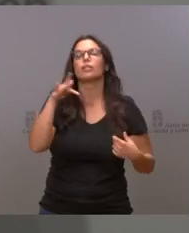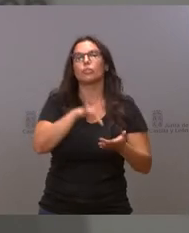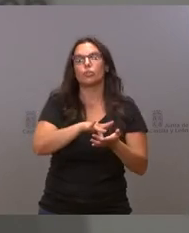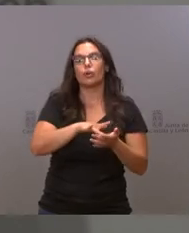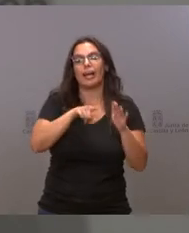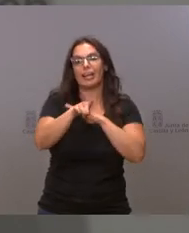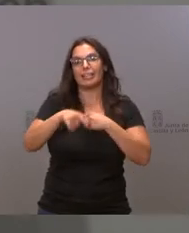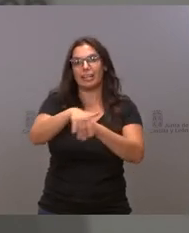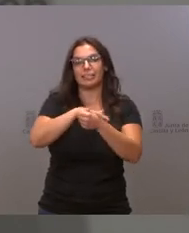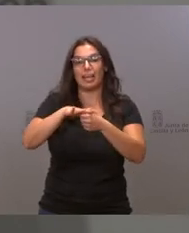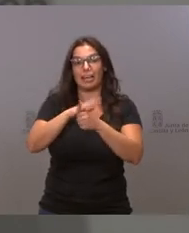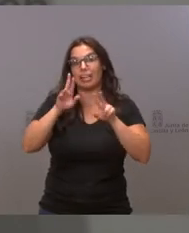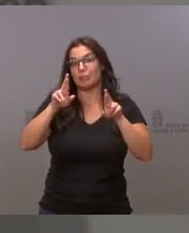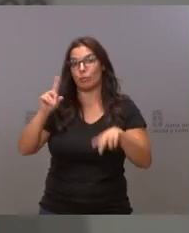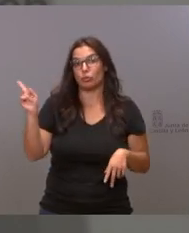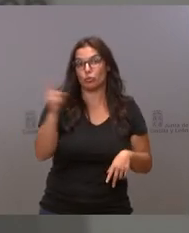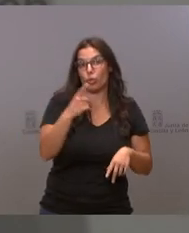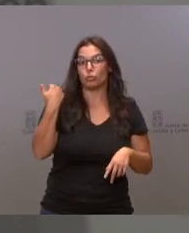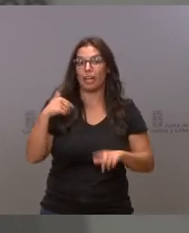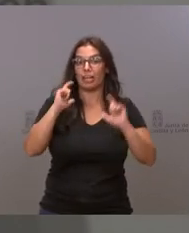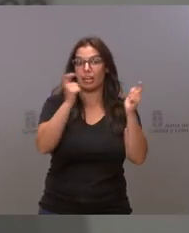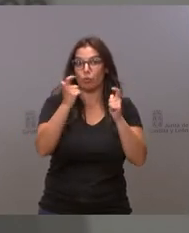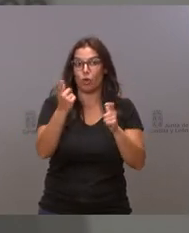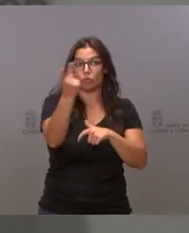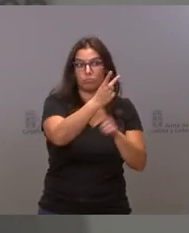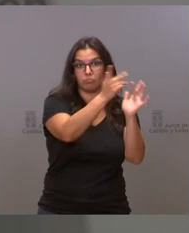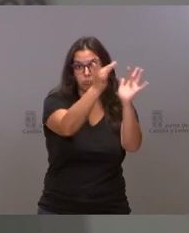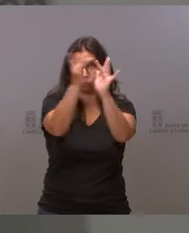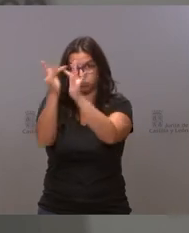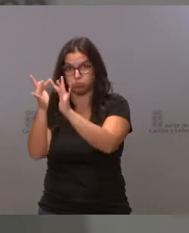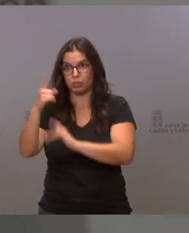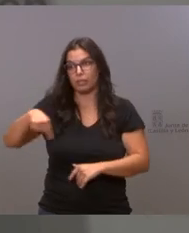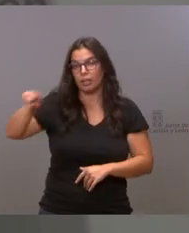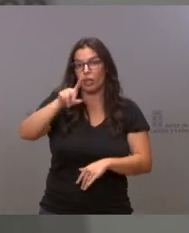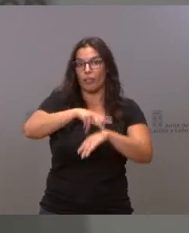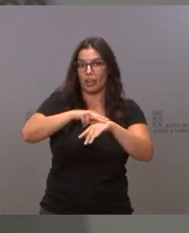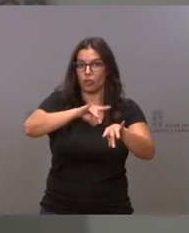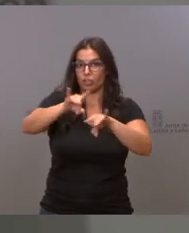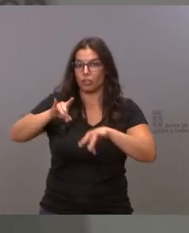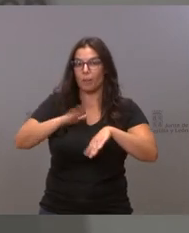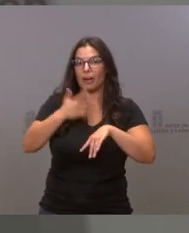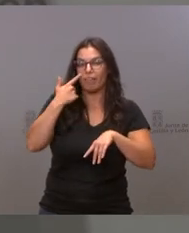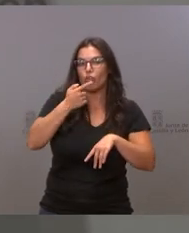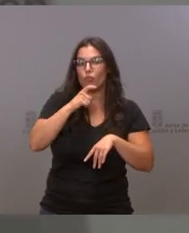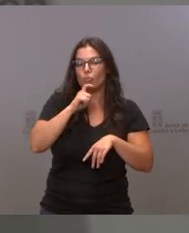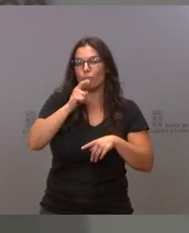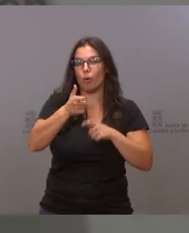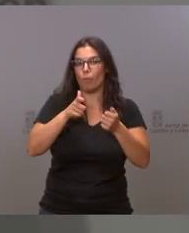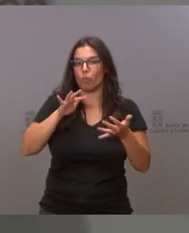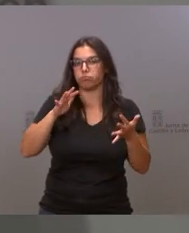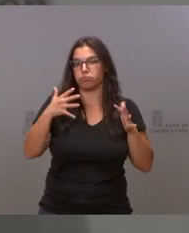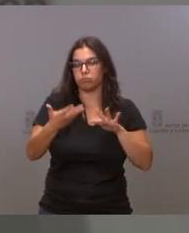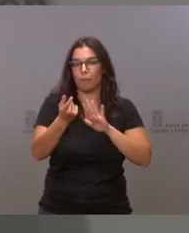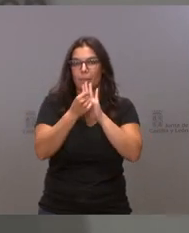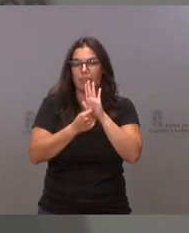gerentes de área se hayan podido reunir con los presidentes de las diputaciones los delegados territoriales para ir viendo poco a poco las